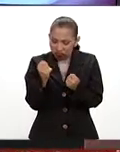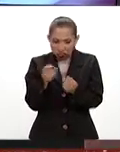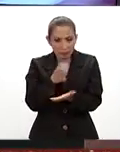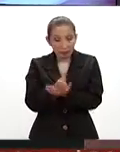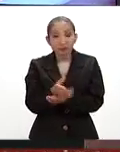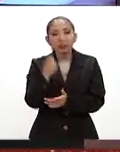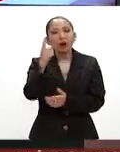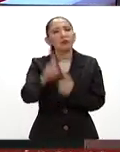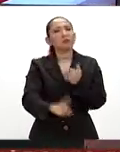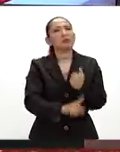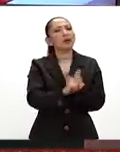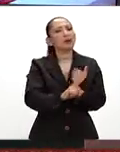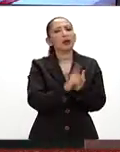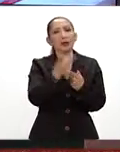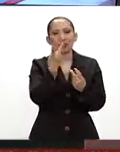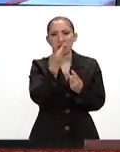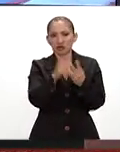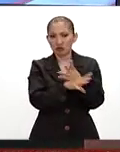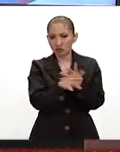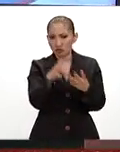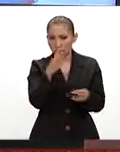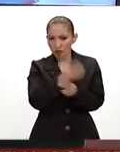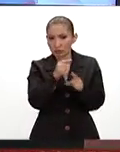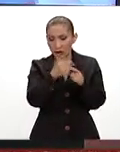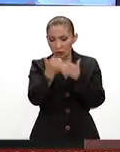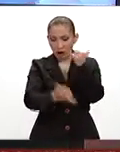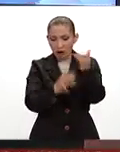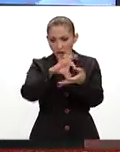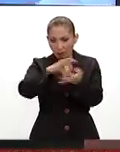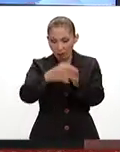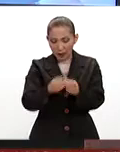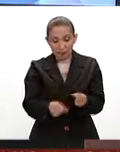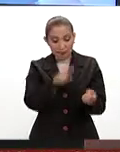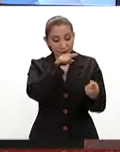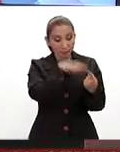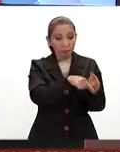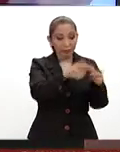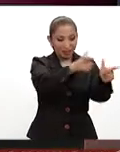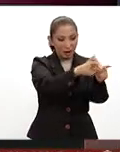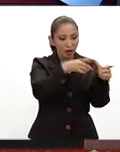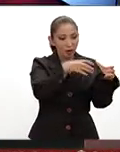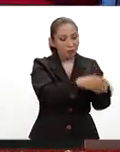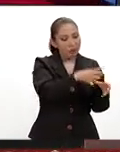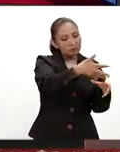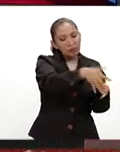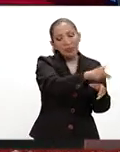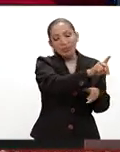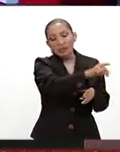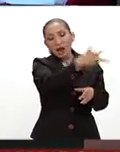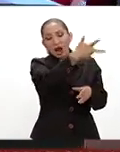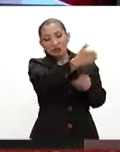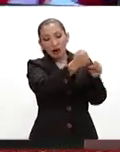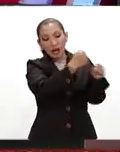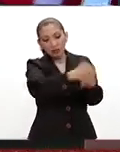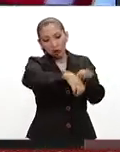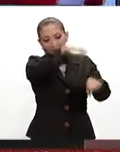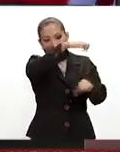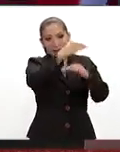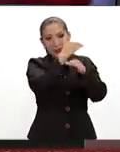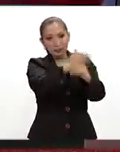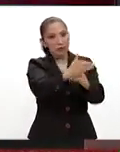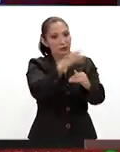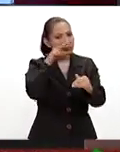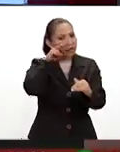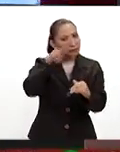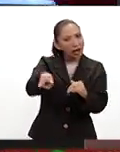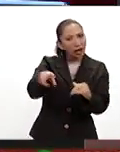problemática que se vive en dos momentos para estos Juegos Olímpicos. Primero, nuestra delegación tuvo un promedio de treinta y ocho años de edad, y no se